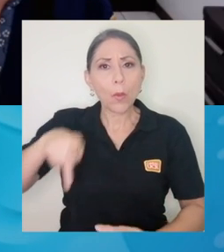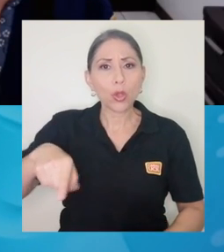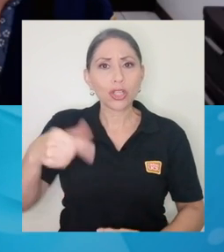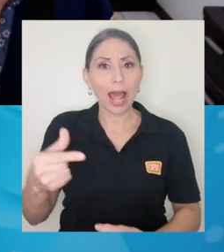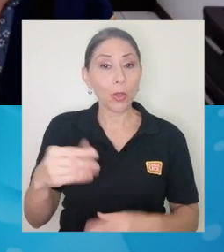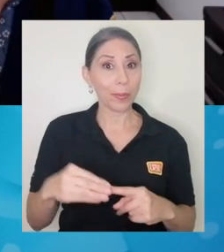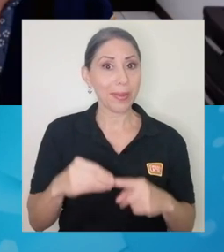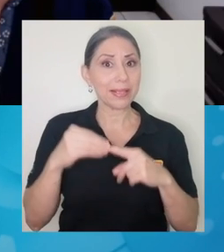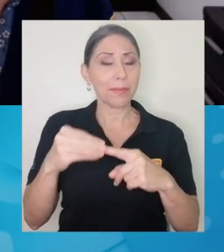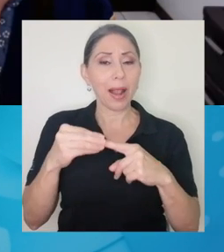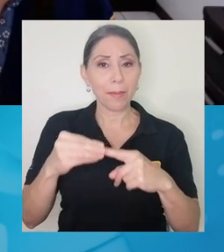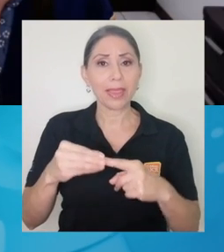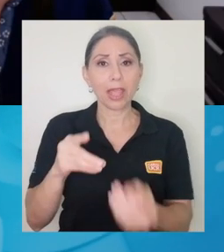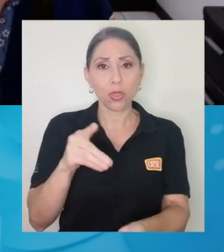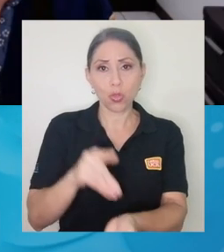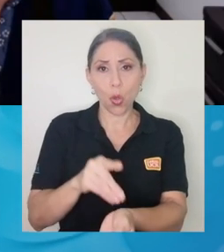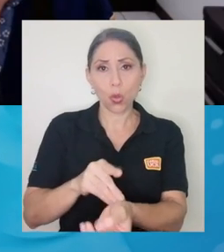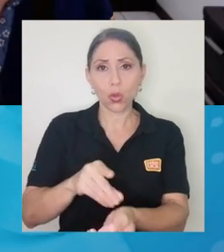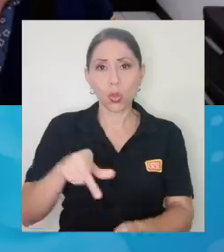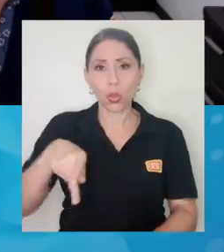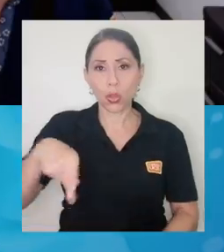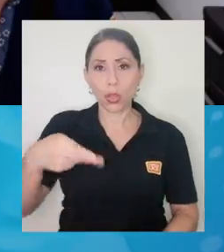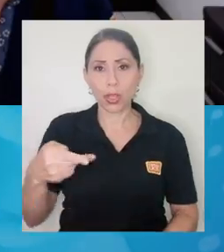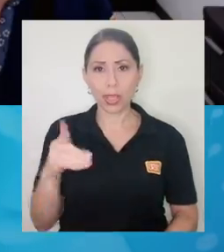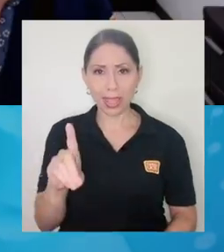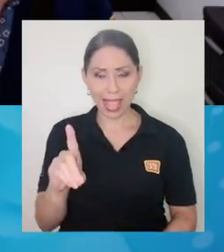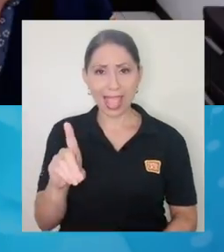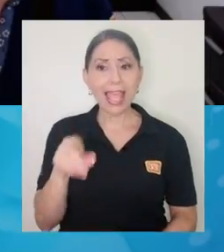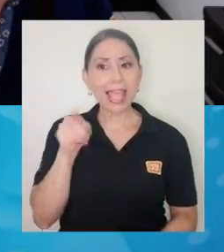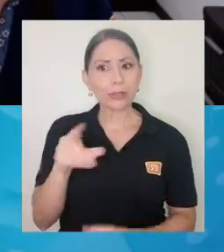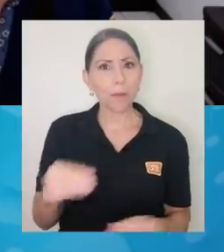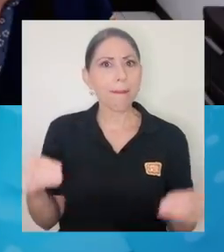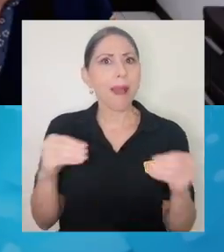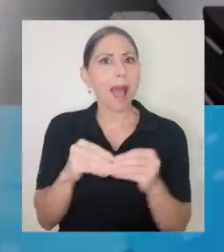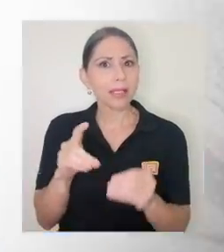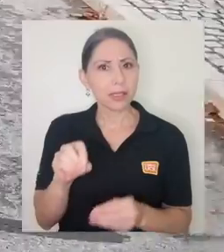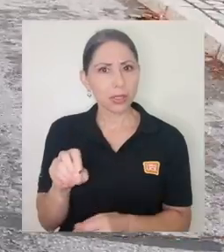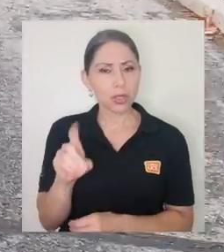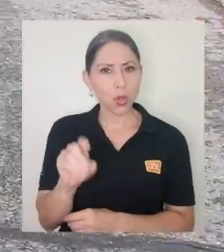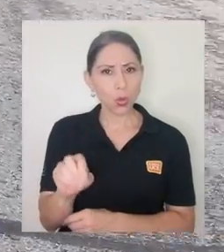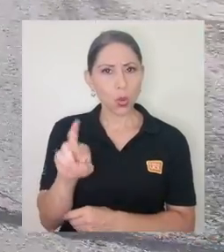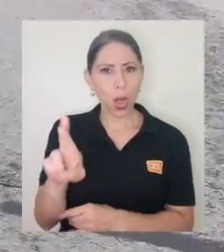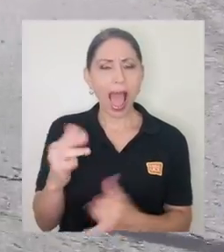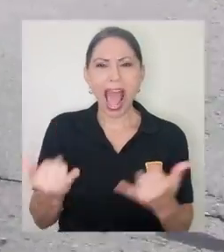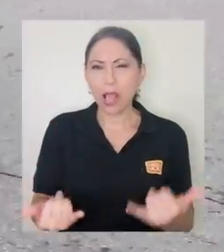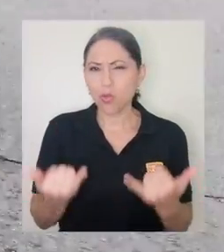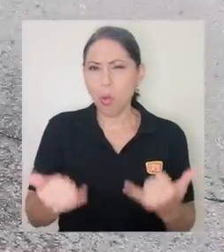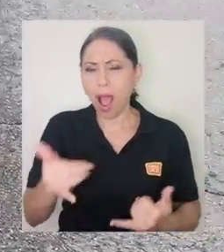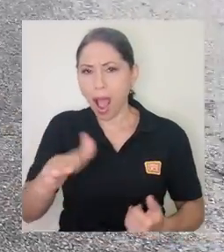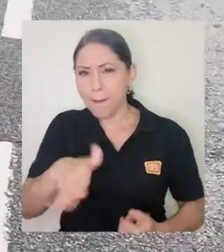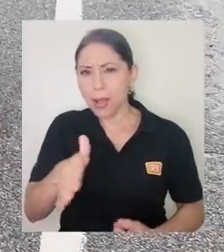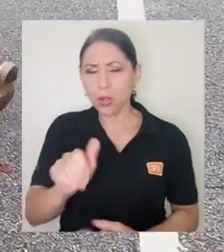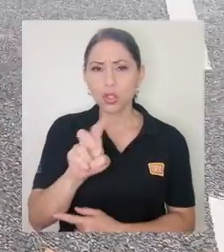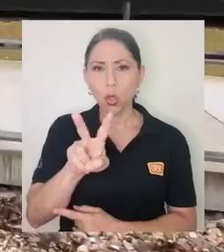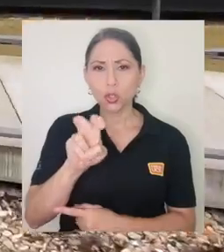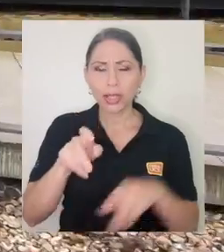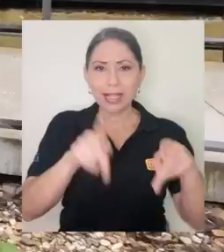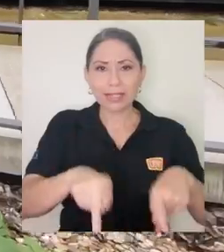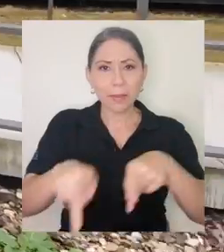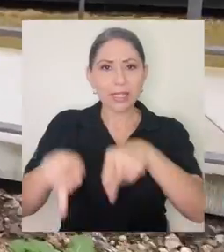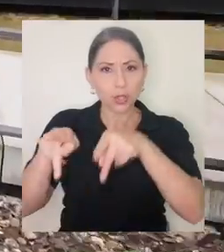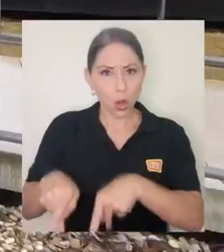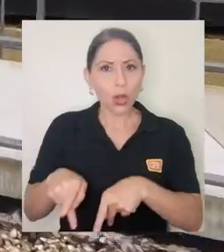doctorados, que es lo que tenemos mayoritariamente, actualmente tenemos alrededor de 200 personas